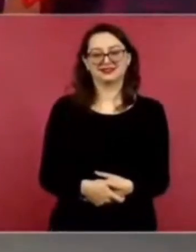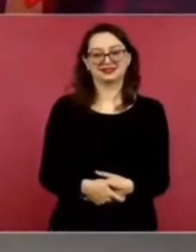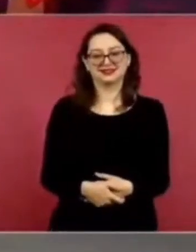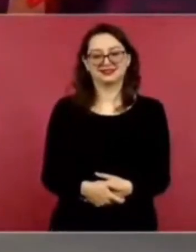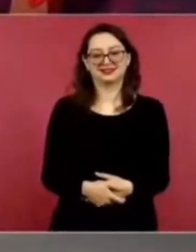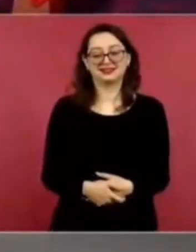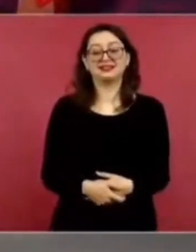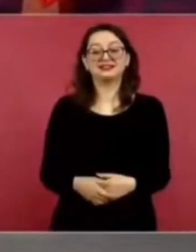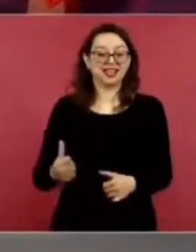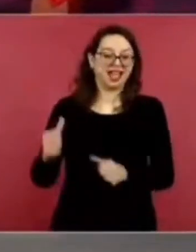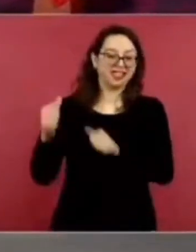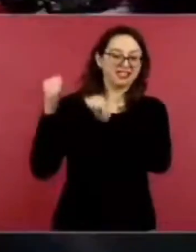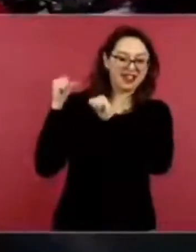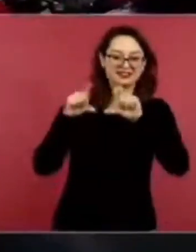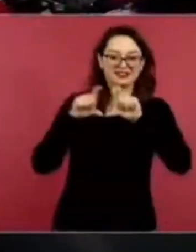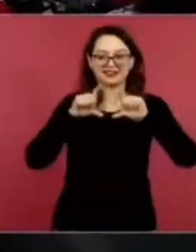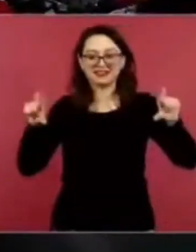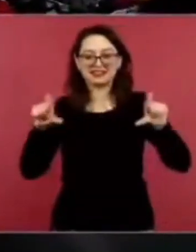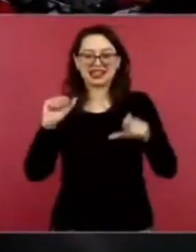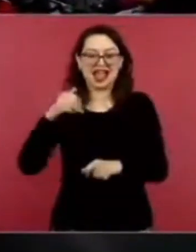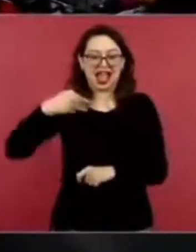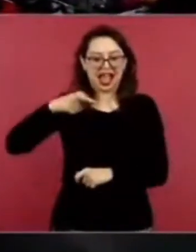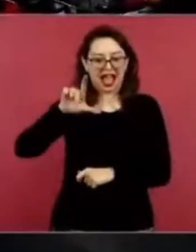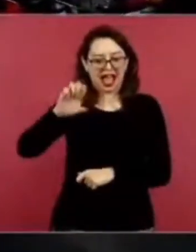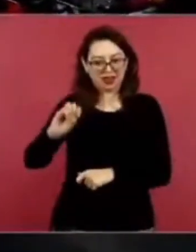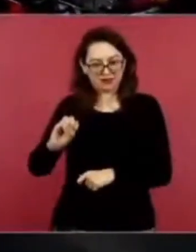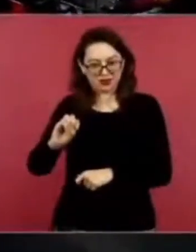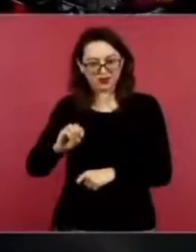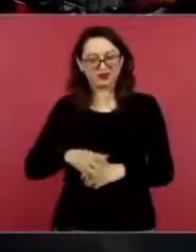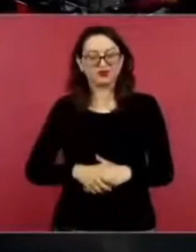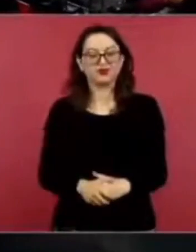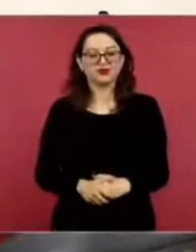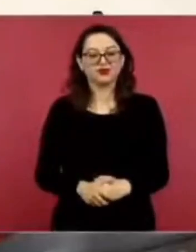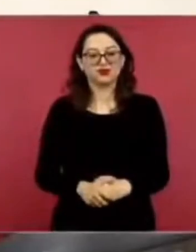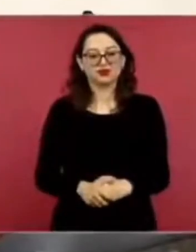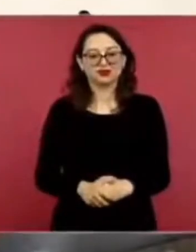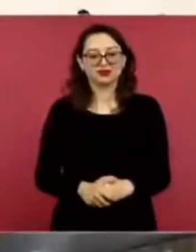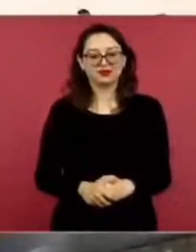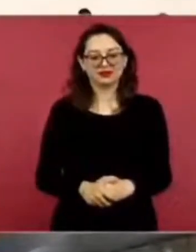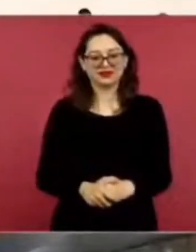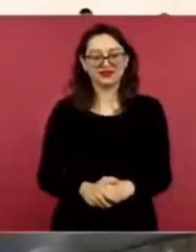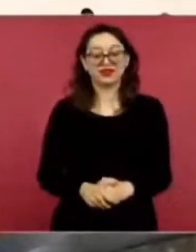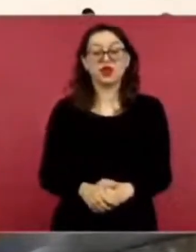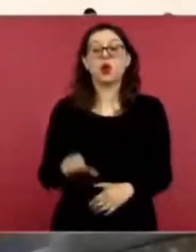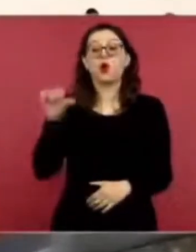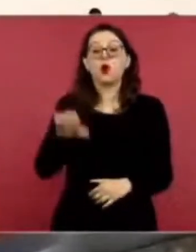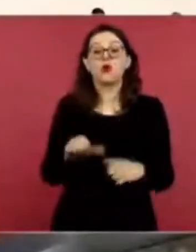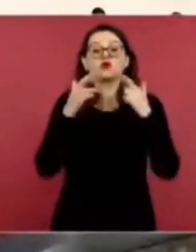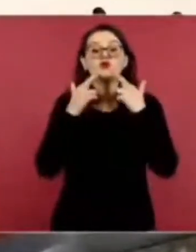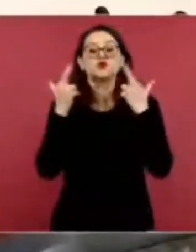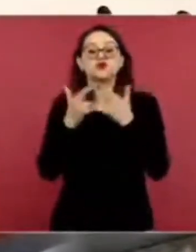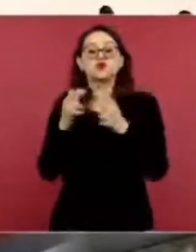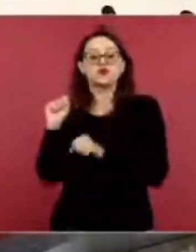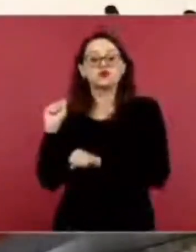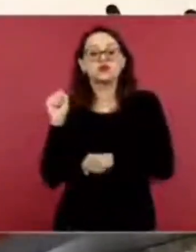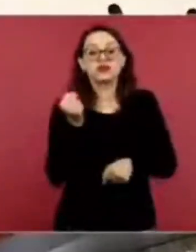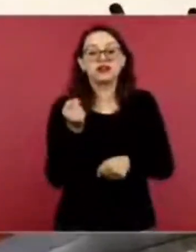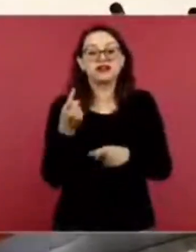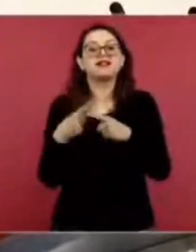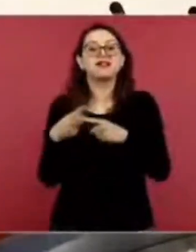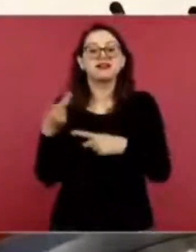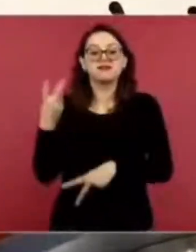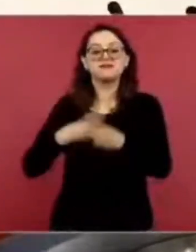Dice AMLO y sabemos, queremos saber a quiénes va a recibir el día de hoy, presidente, aquí en Palacio Nacional.